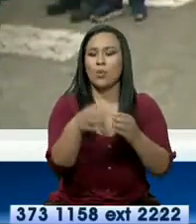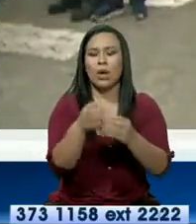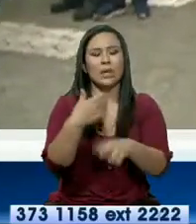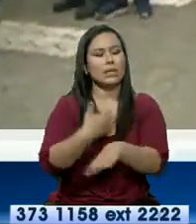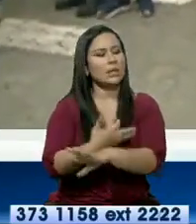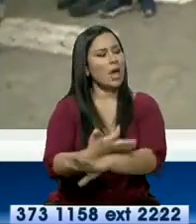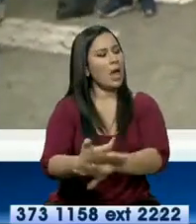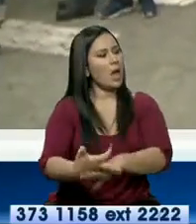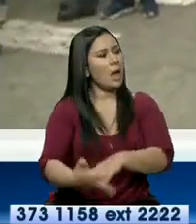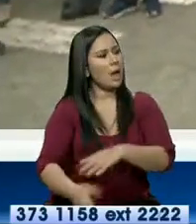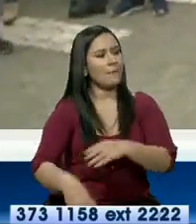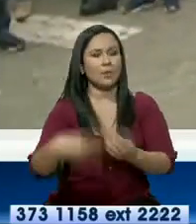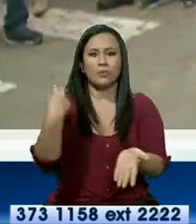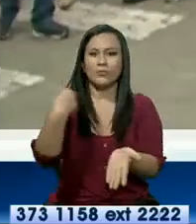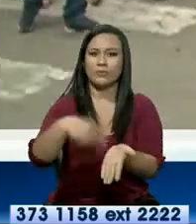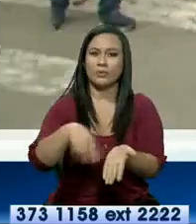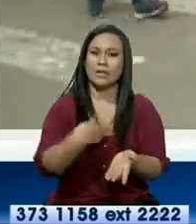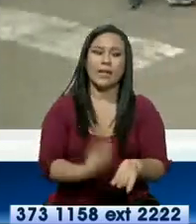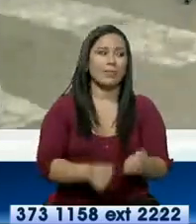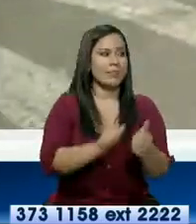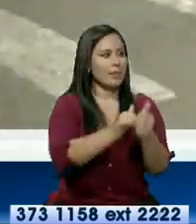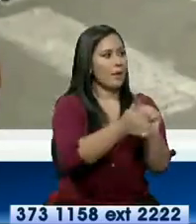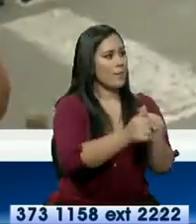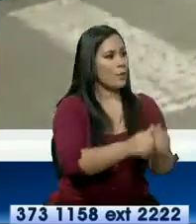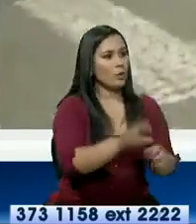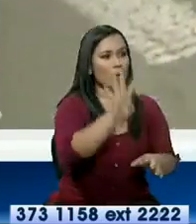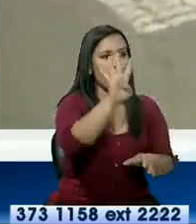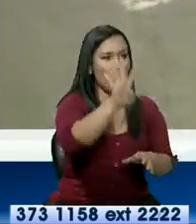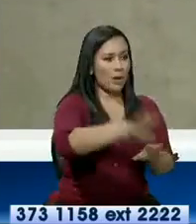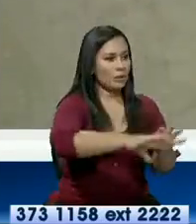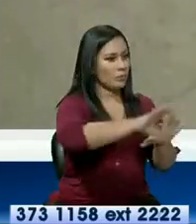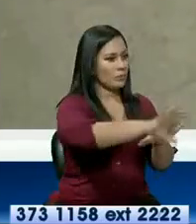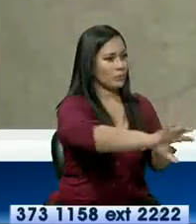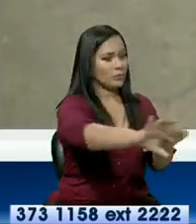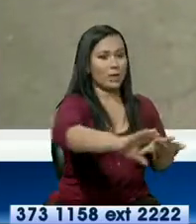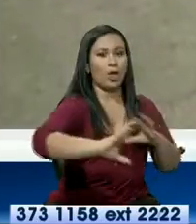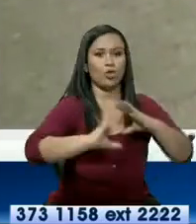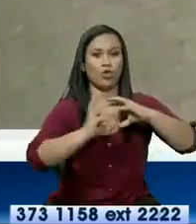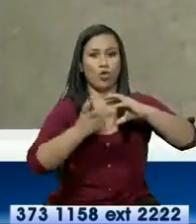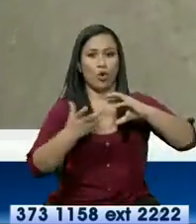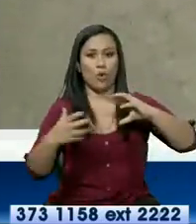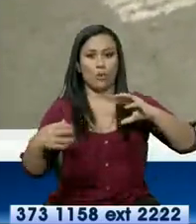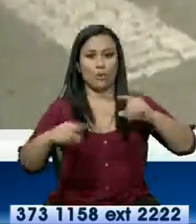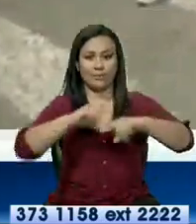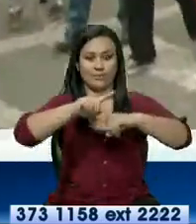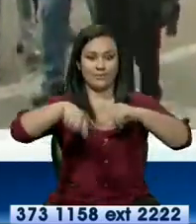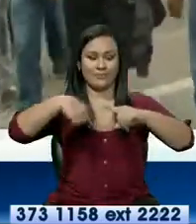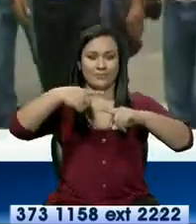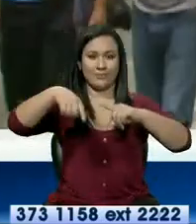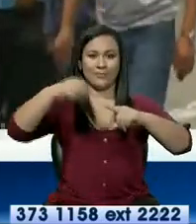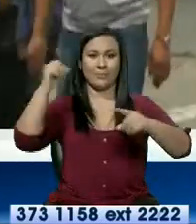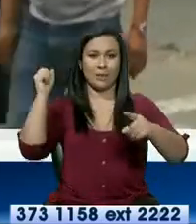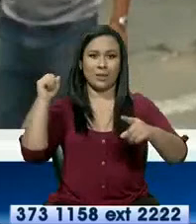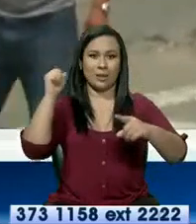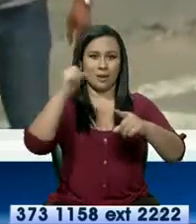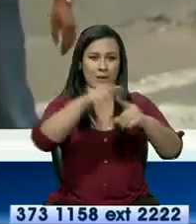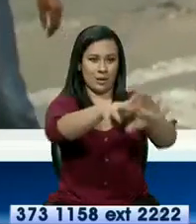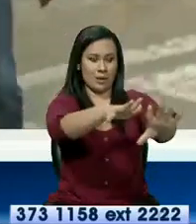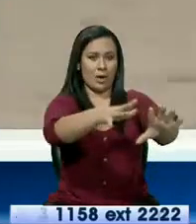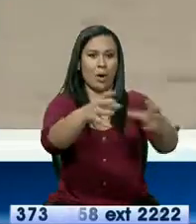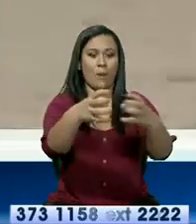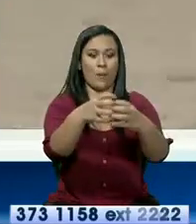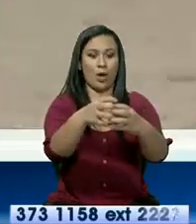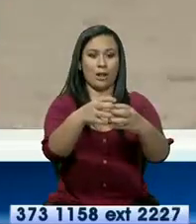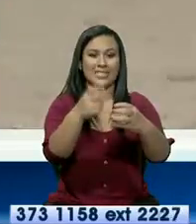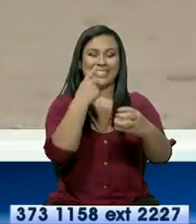Tabacundo este popular deporte, que se compone de cuatro piezas. El trompo, un cordel, una bola que es forrada de